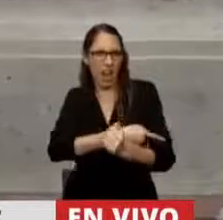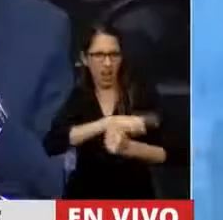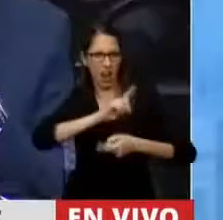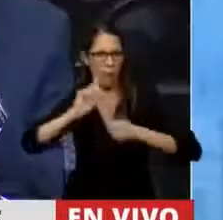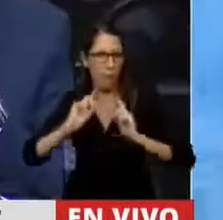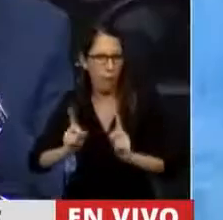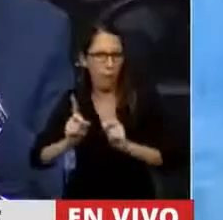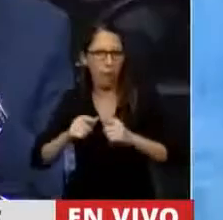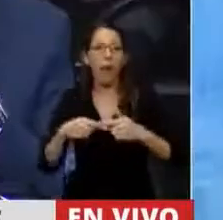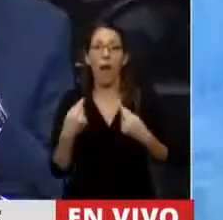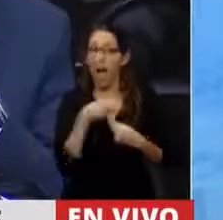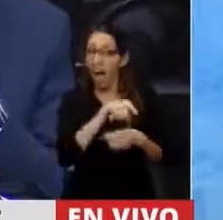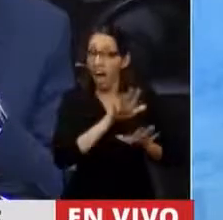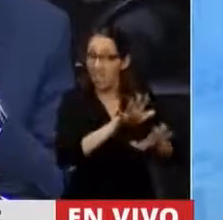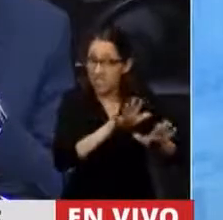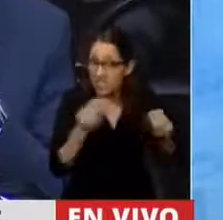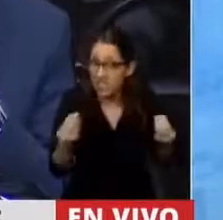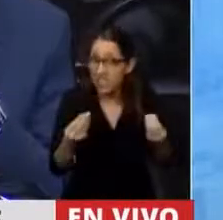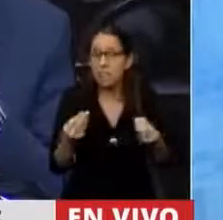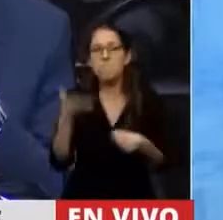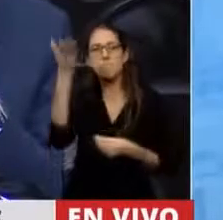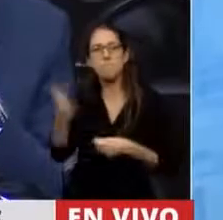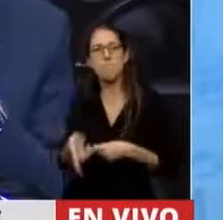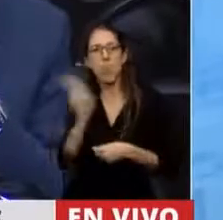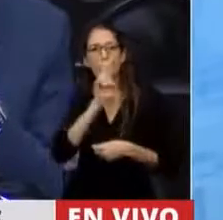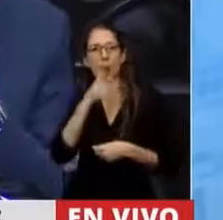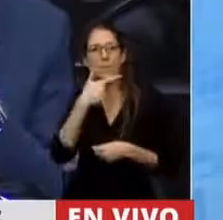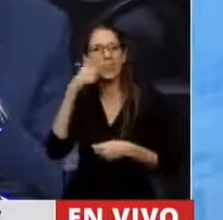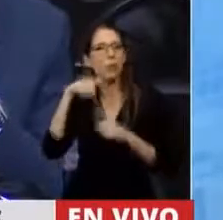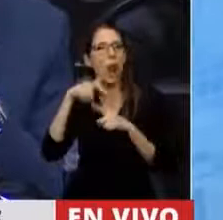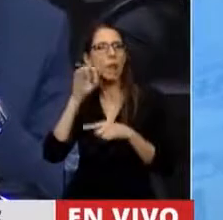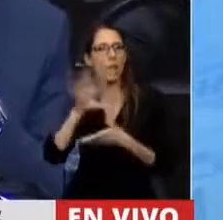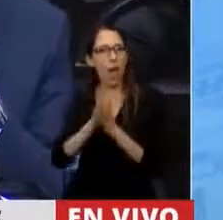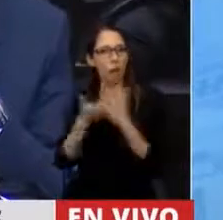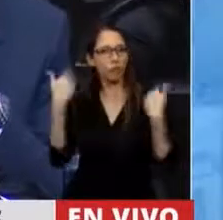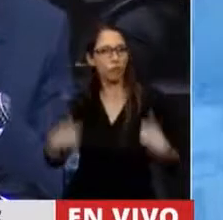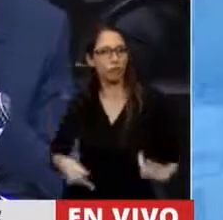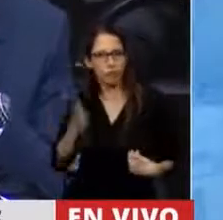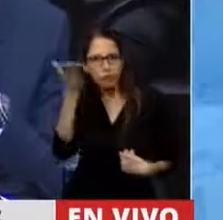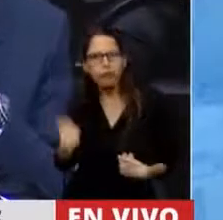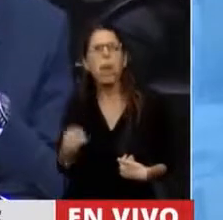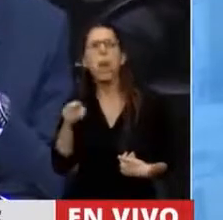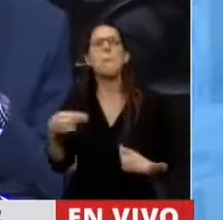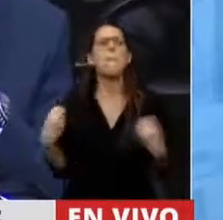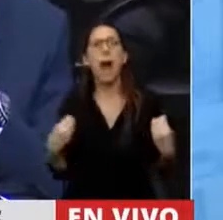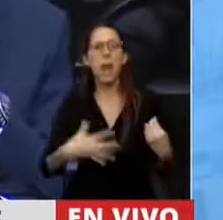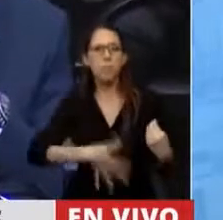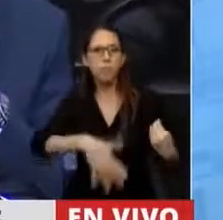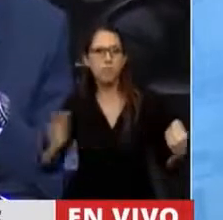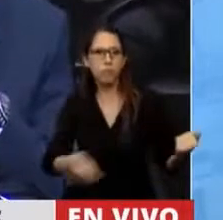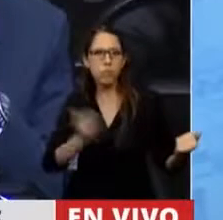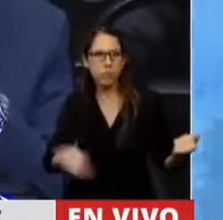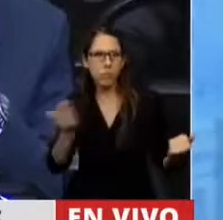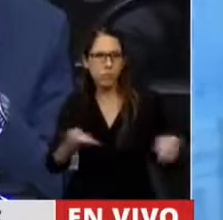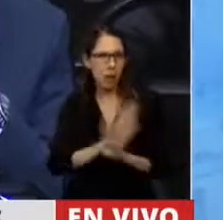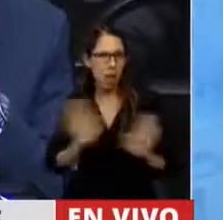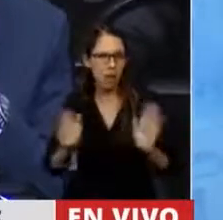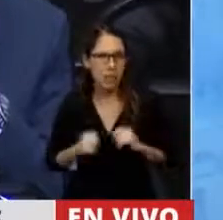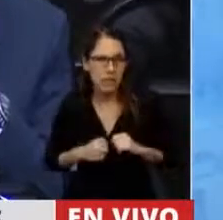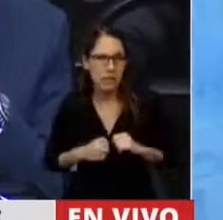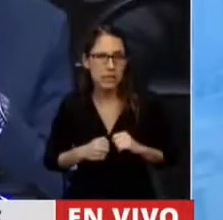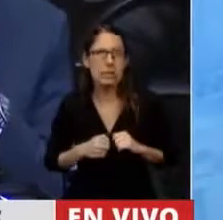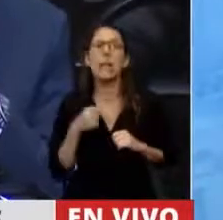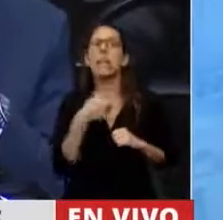el cual la sexualidad de la mujer solo debe estar al servicio de la reproducción y el